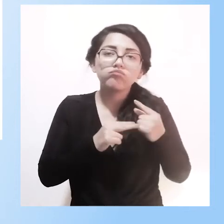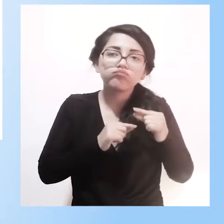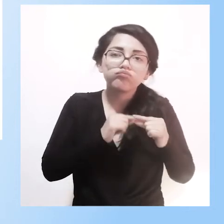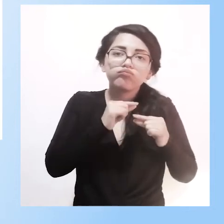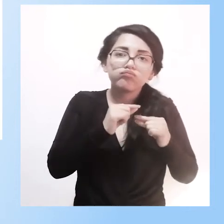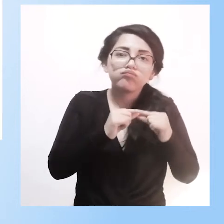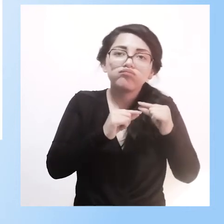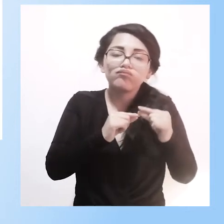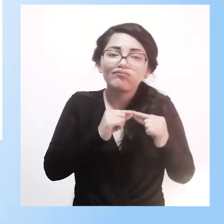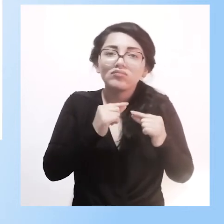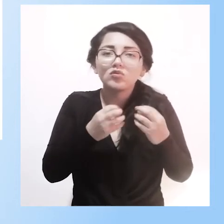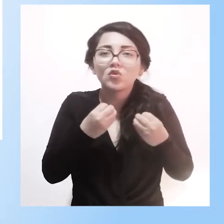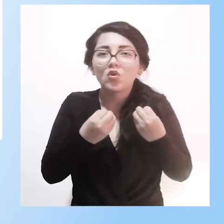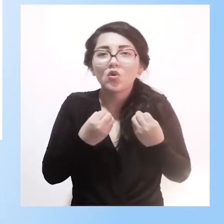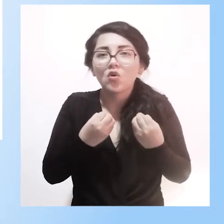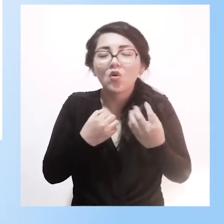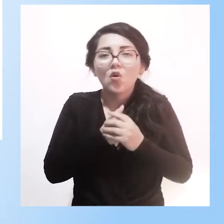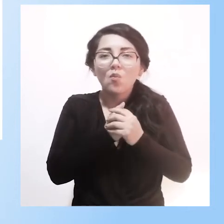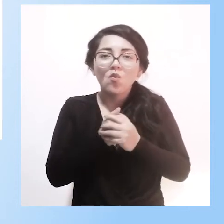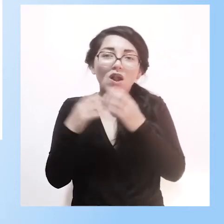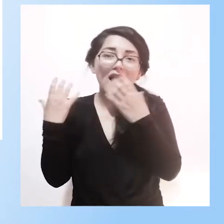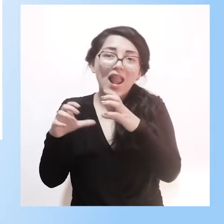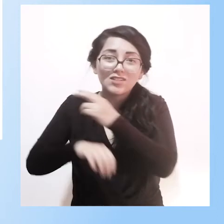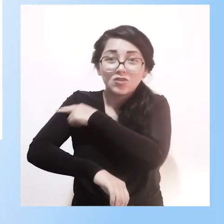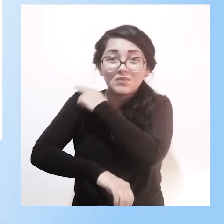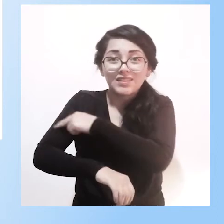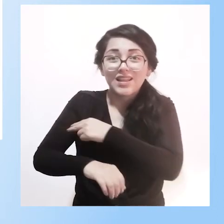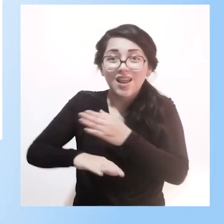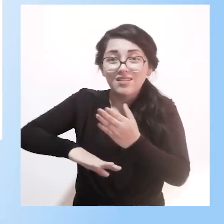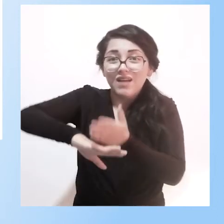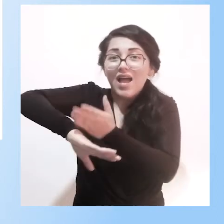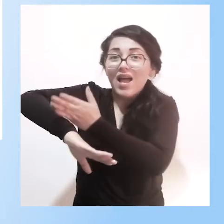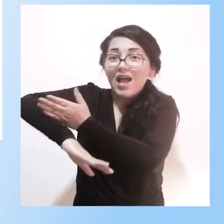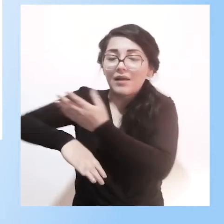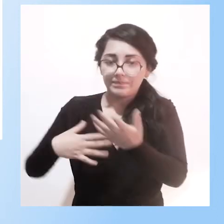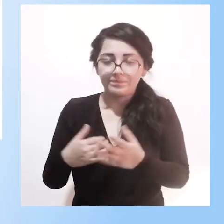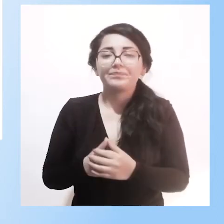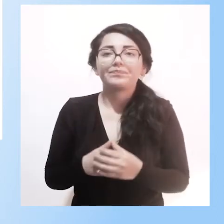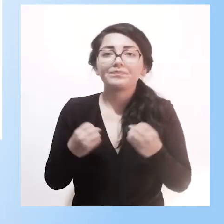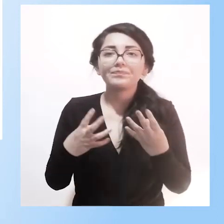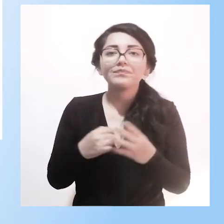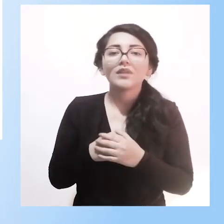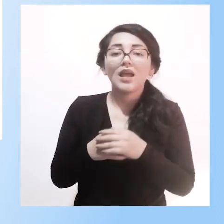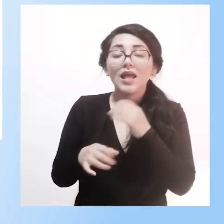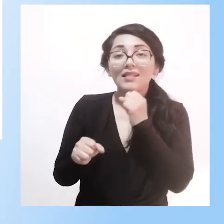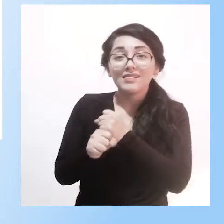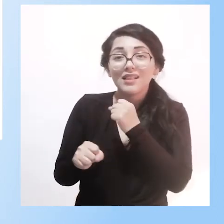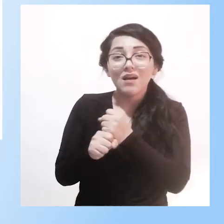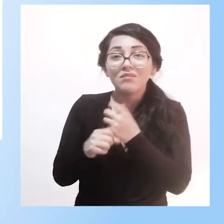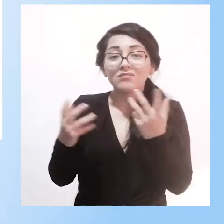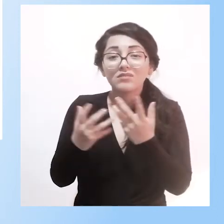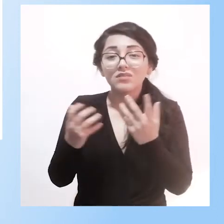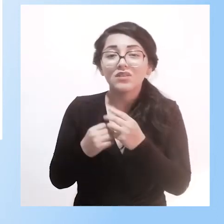de implementar las clases hospitalarias. Entonces, el trabajo acontece en